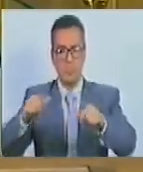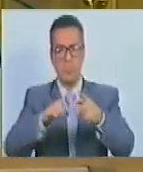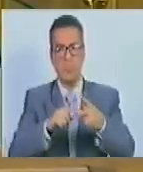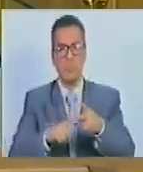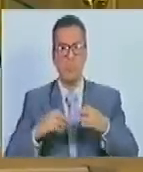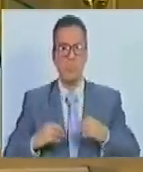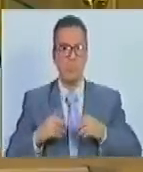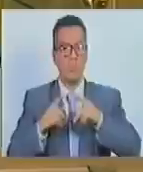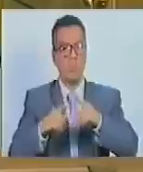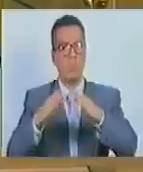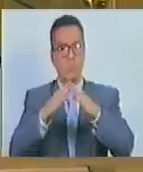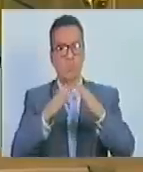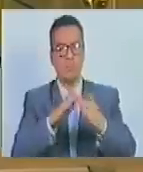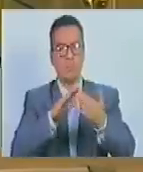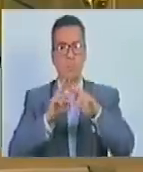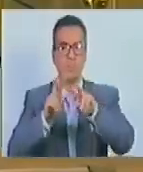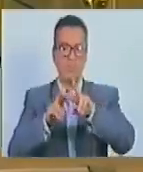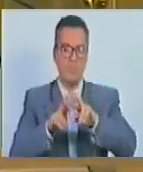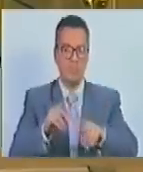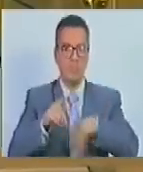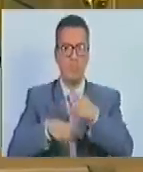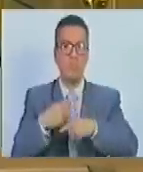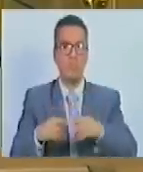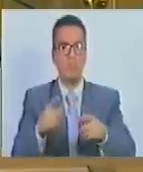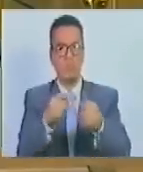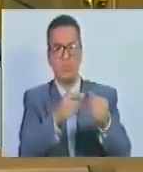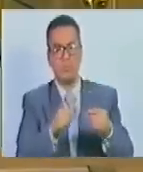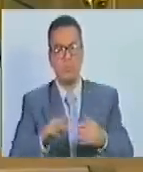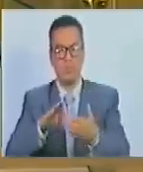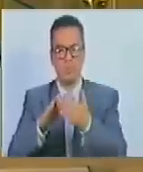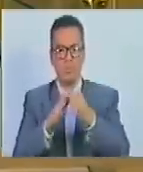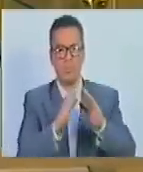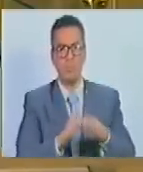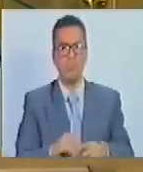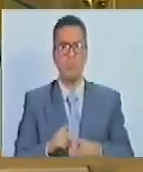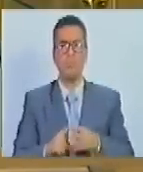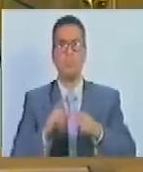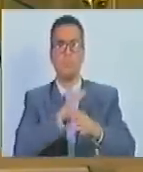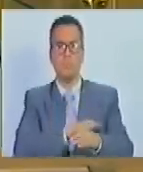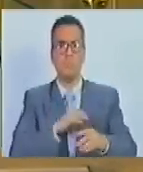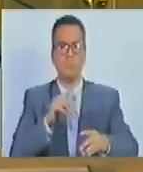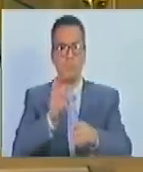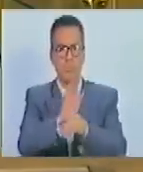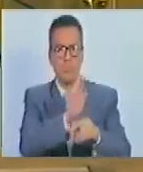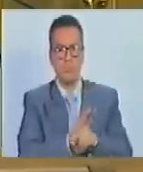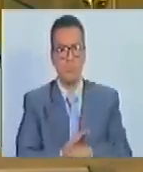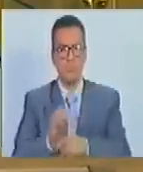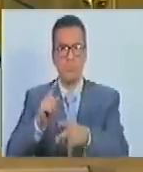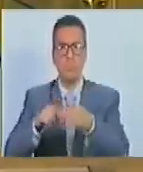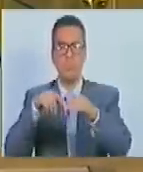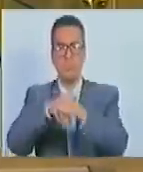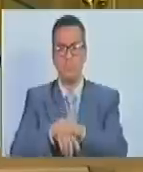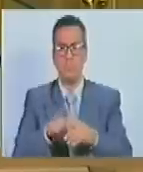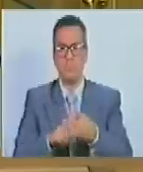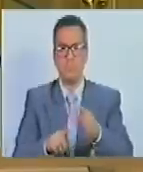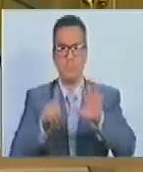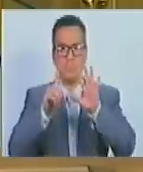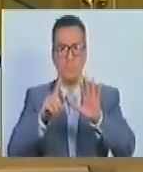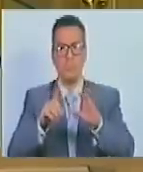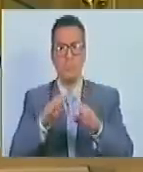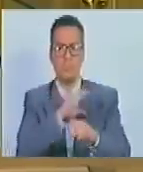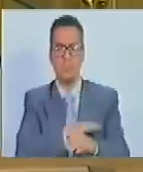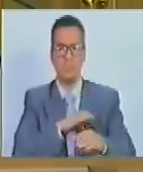3. Comité de Vivienda y Hábitat, 4. Comité de Economía Comunal, 5. Comité de Seguridad y Defensa Integral, 6.